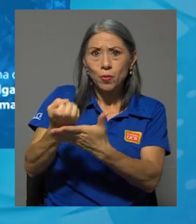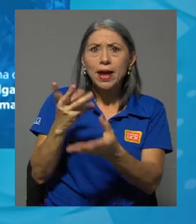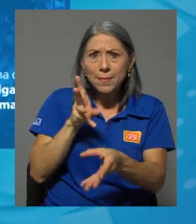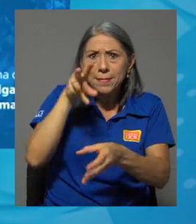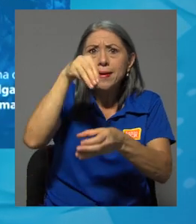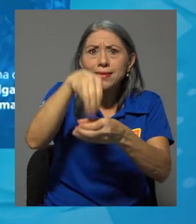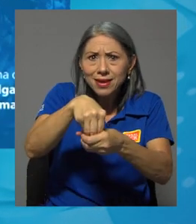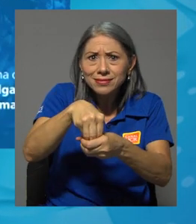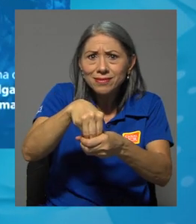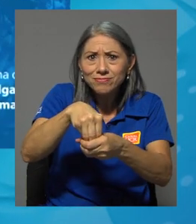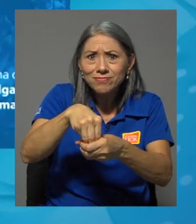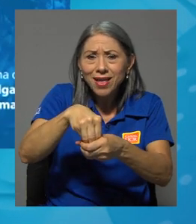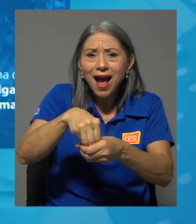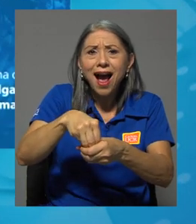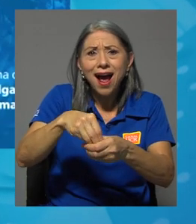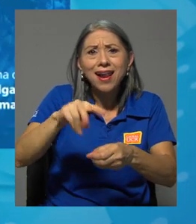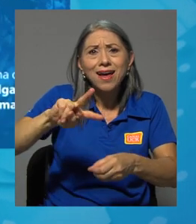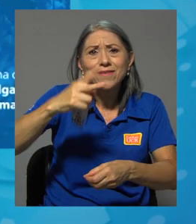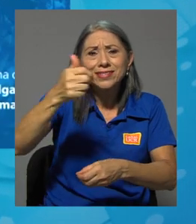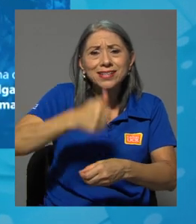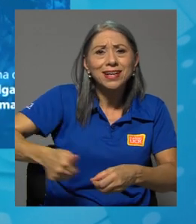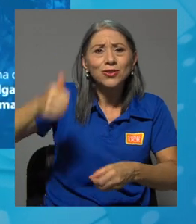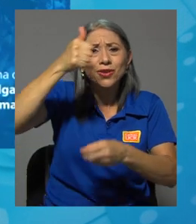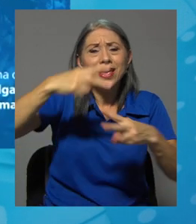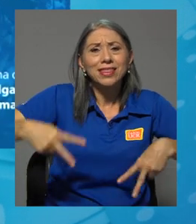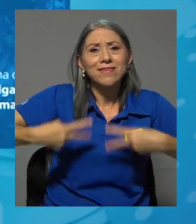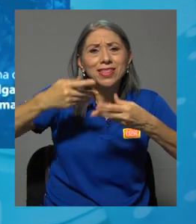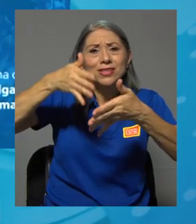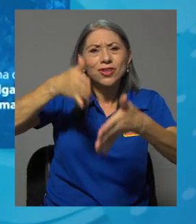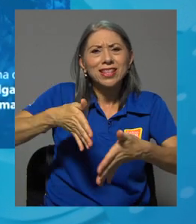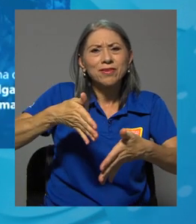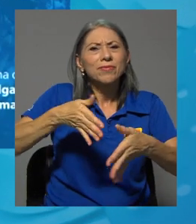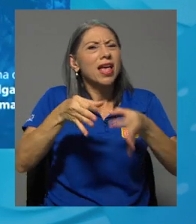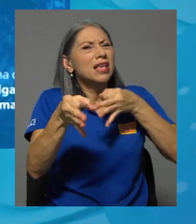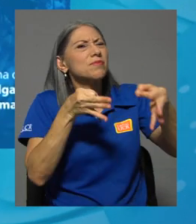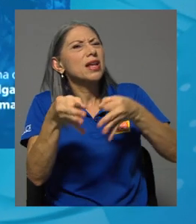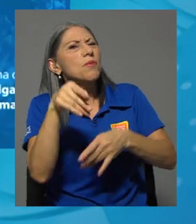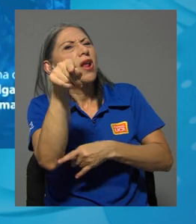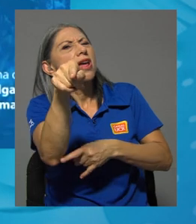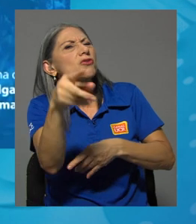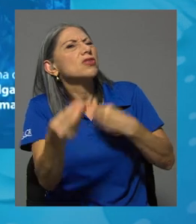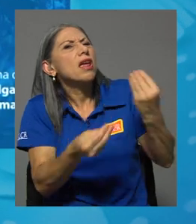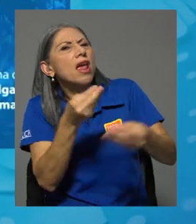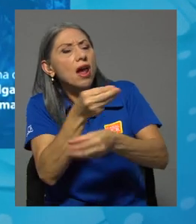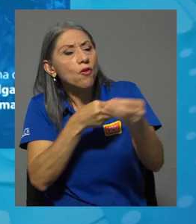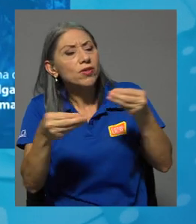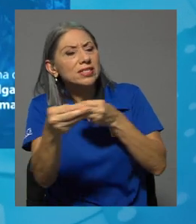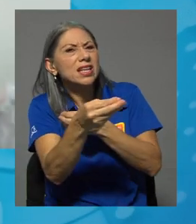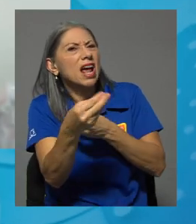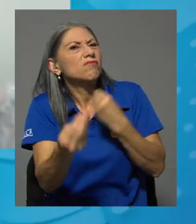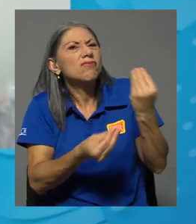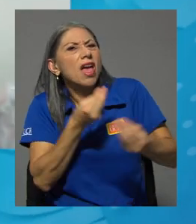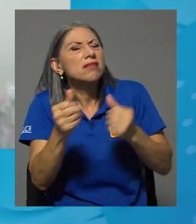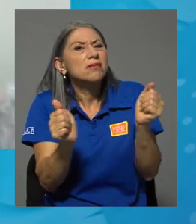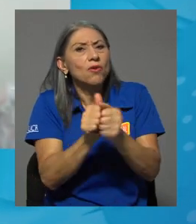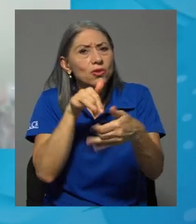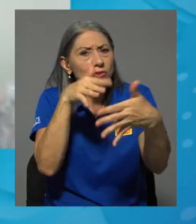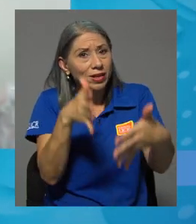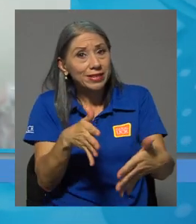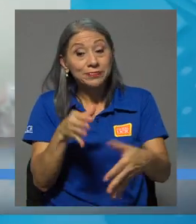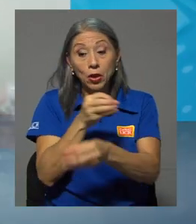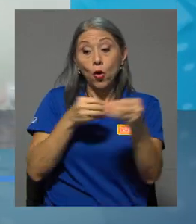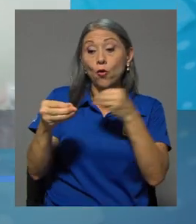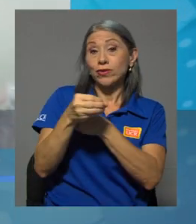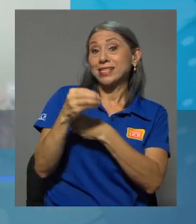Estudiantil. Expliquémosle un poquito a la gente qué hace esta oficina, qué tiene que ver con nuestros estudiantes. Bueno, la Oficina de